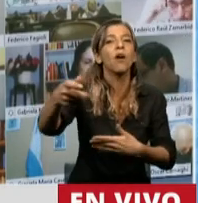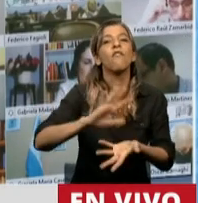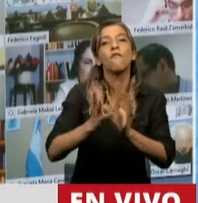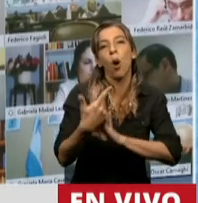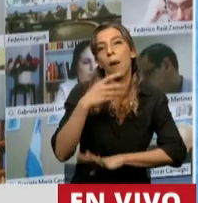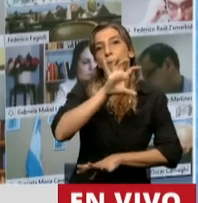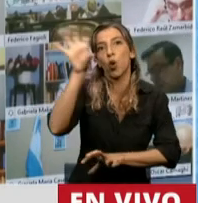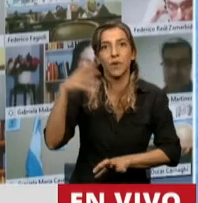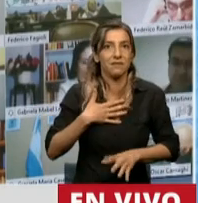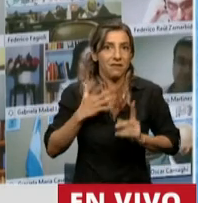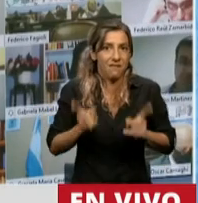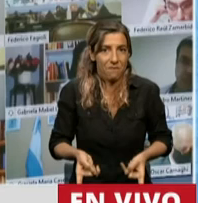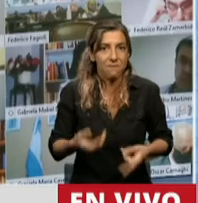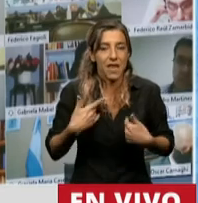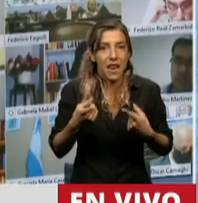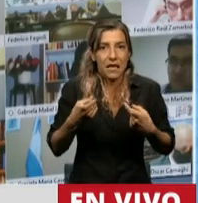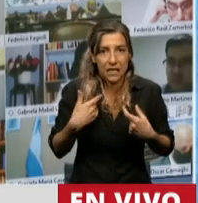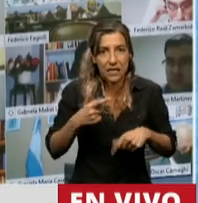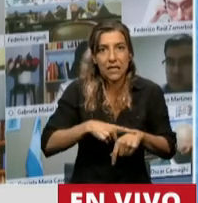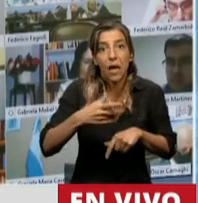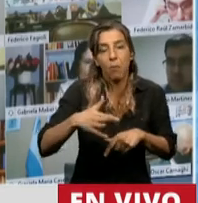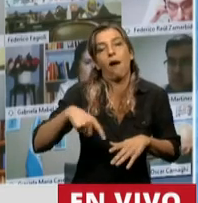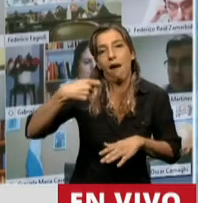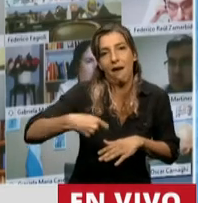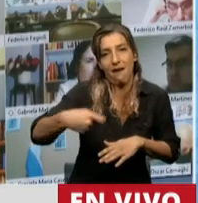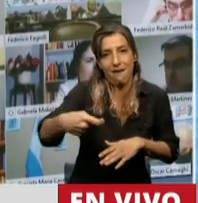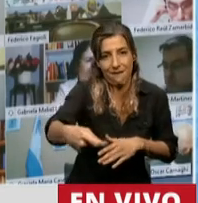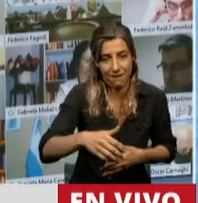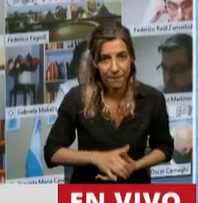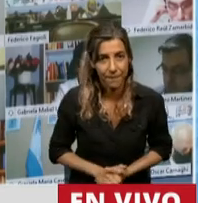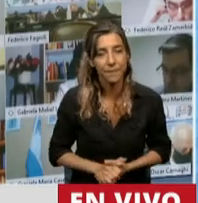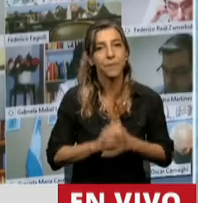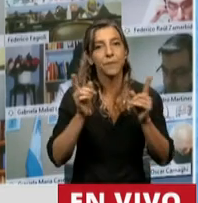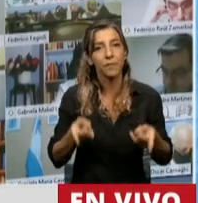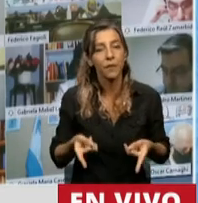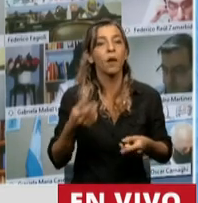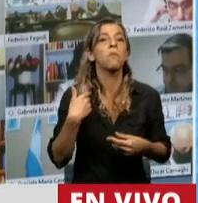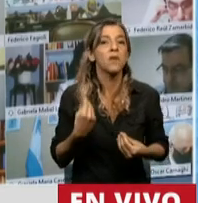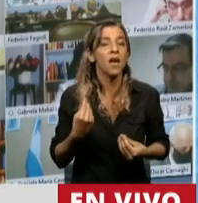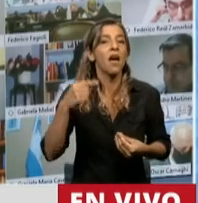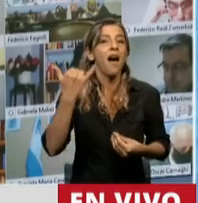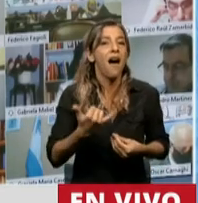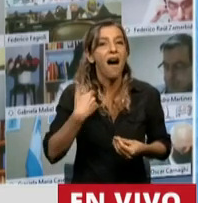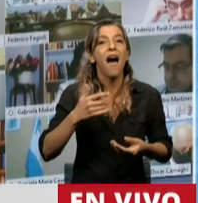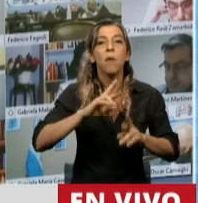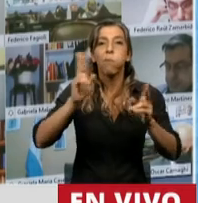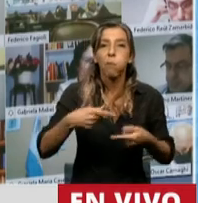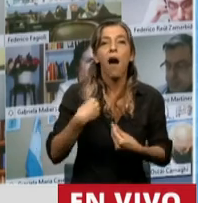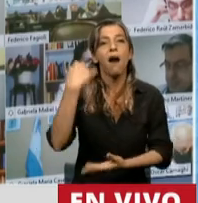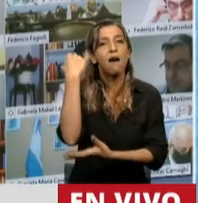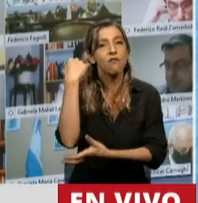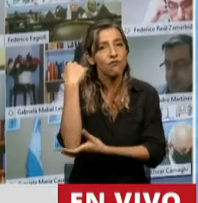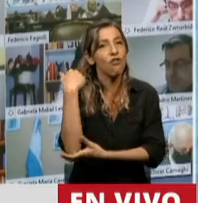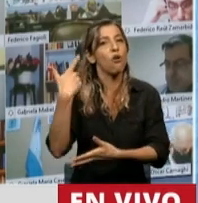finanzas. También las inversiones productivas que permitirán fomentar la economía real promoviendo la